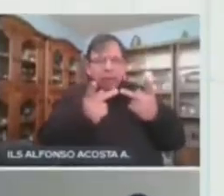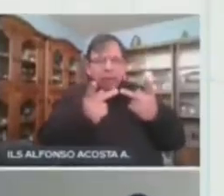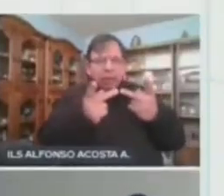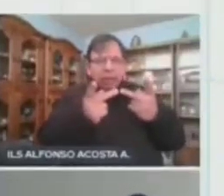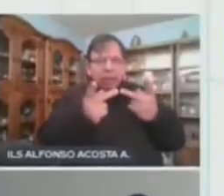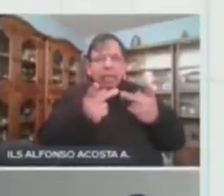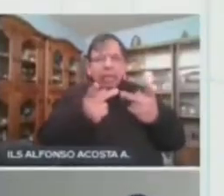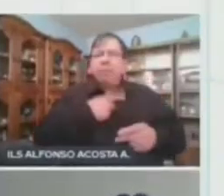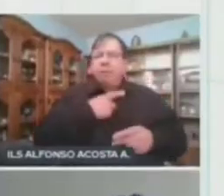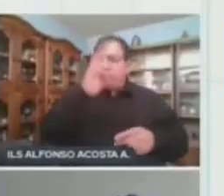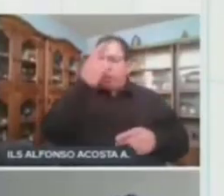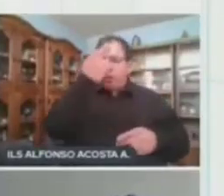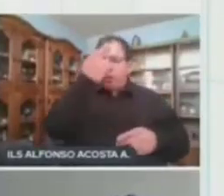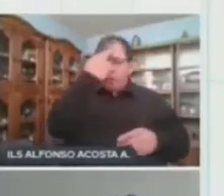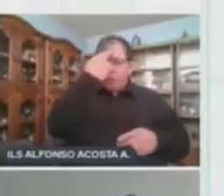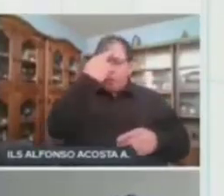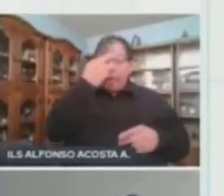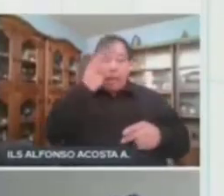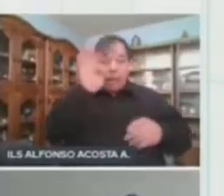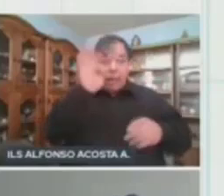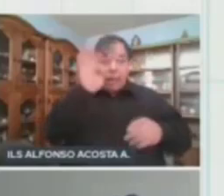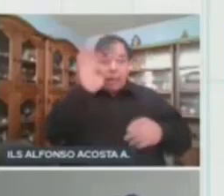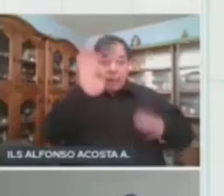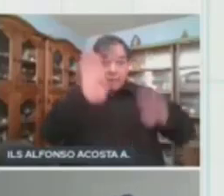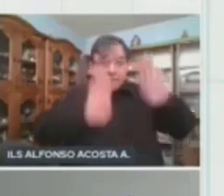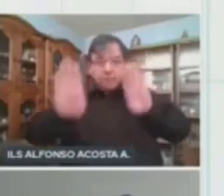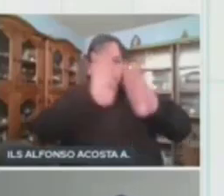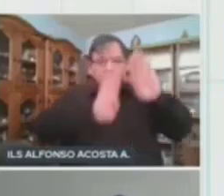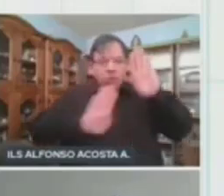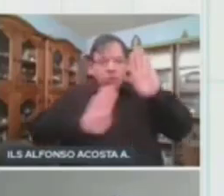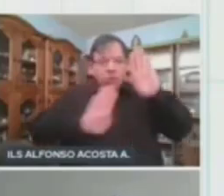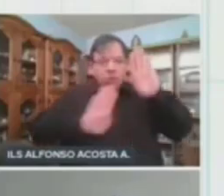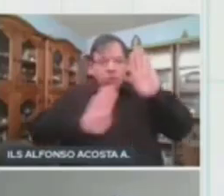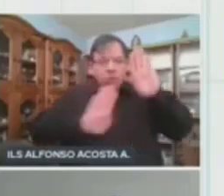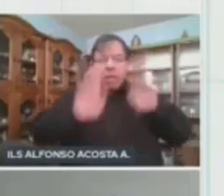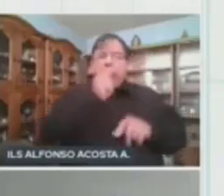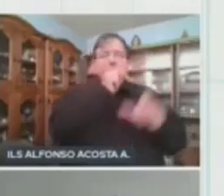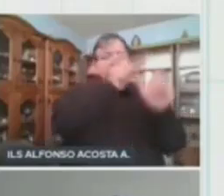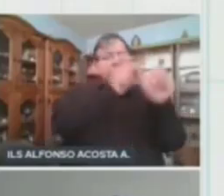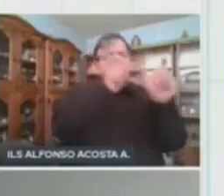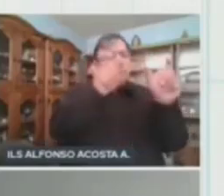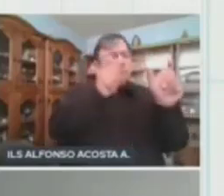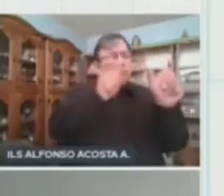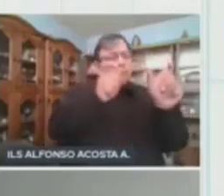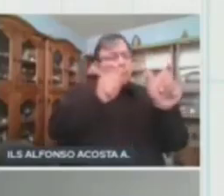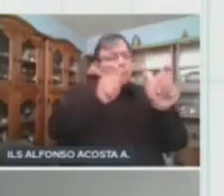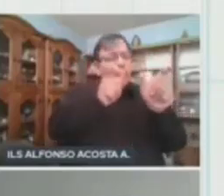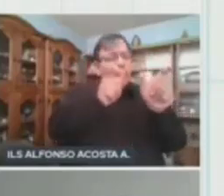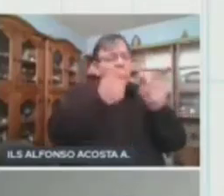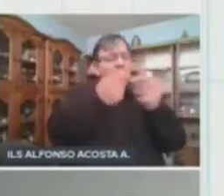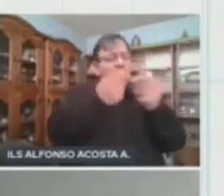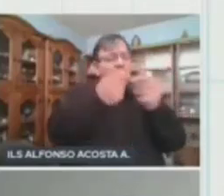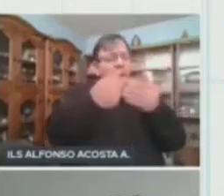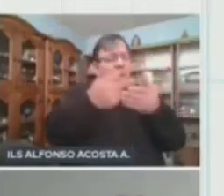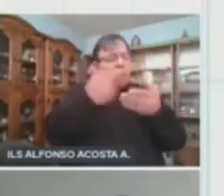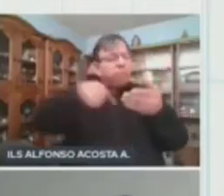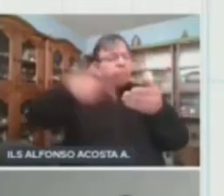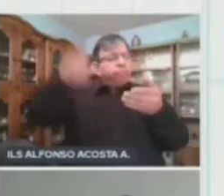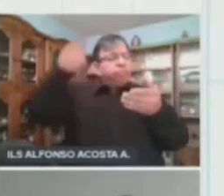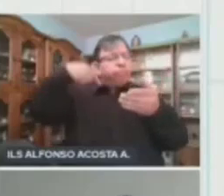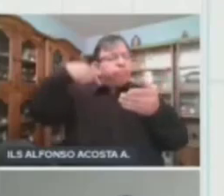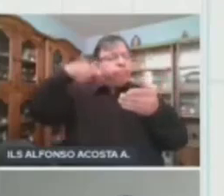es que en la biología, la mayoría de las palabras tienen raíces griegas. En esta ocasión